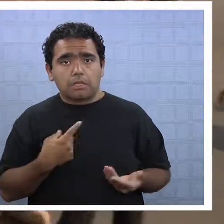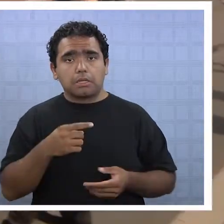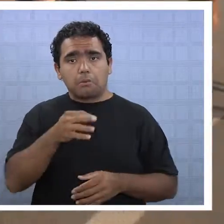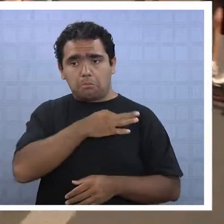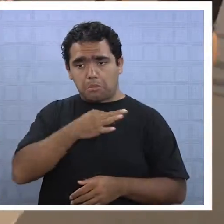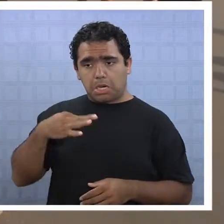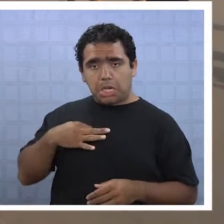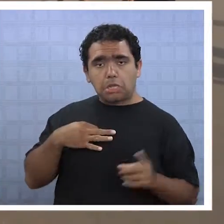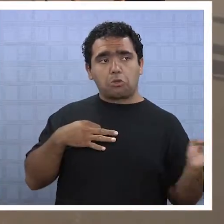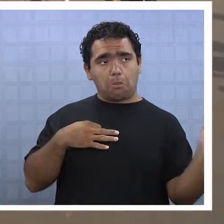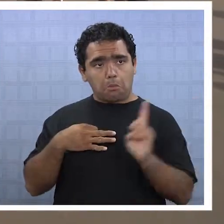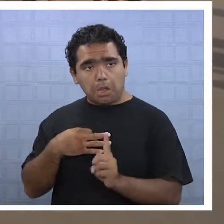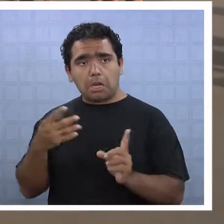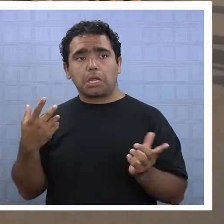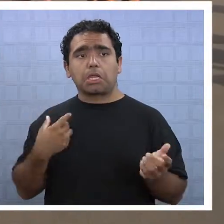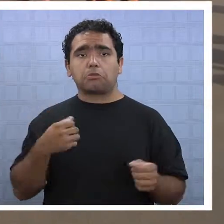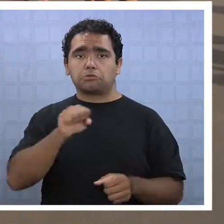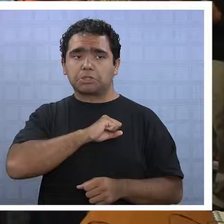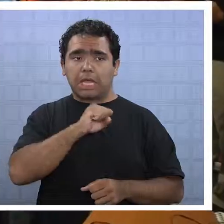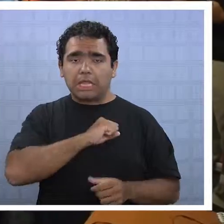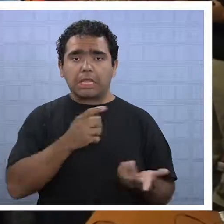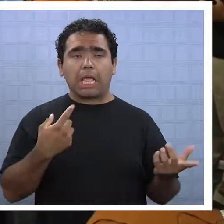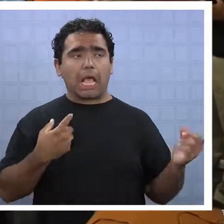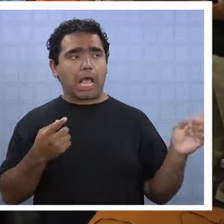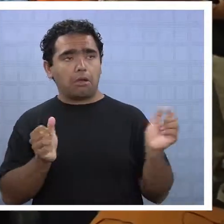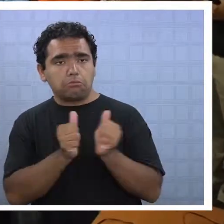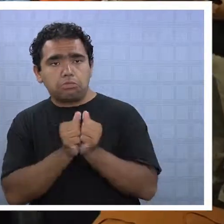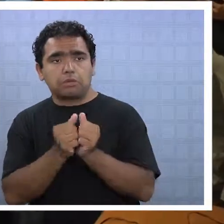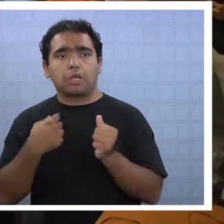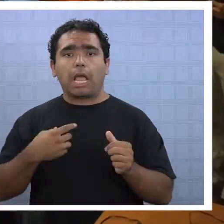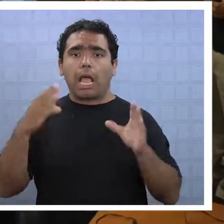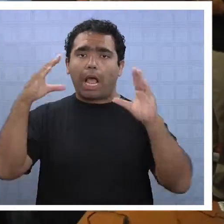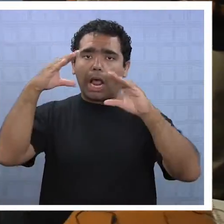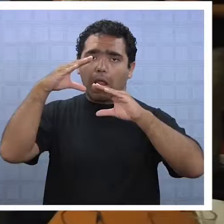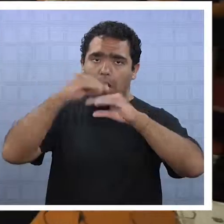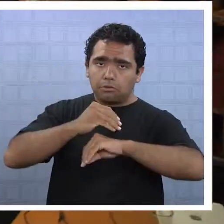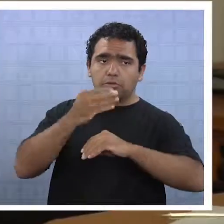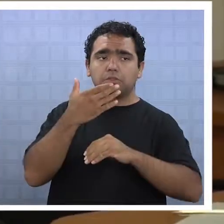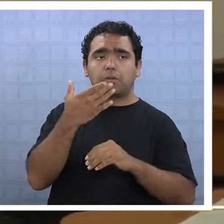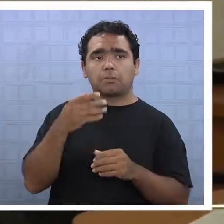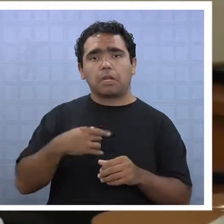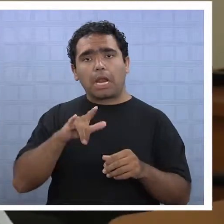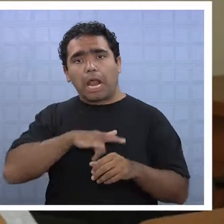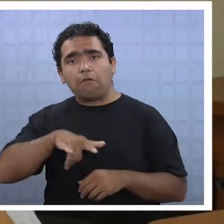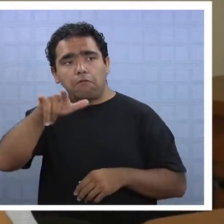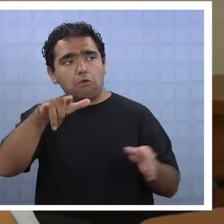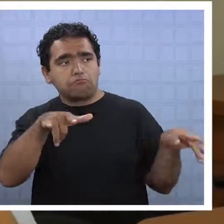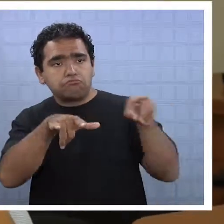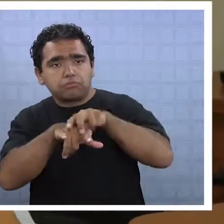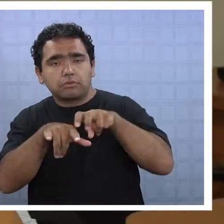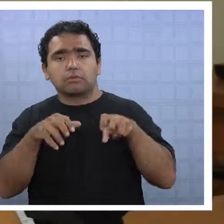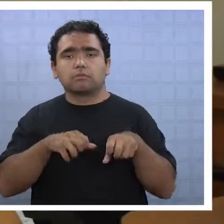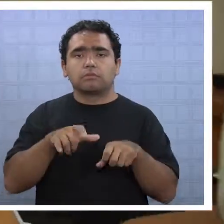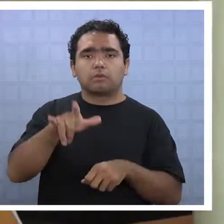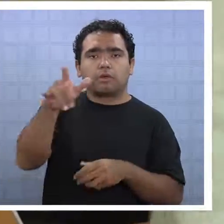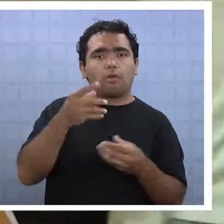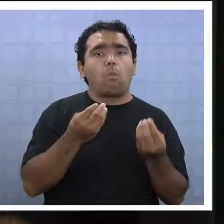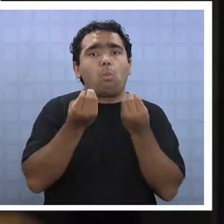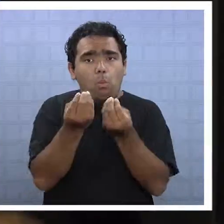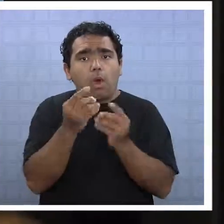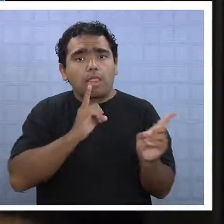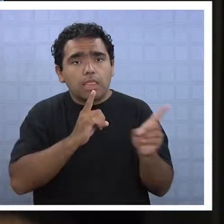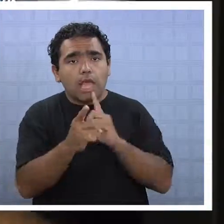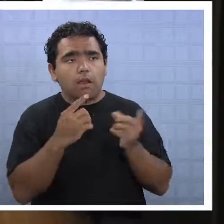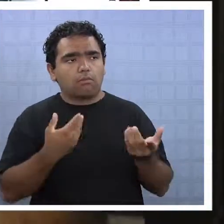acá, yo he estado con los ministros de Santiago. Es posible que a la noche esté con algún ministro y ve que el avión en cualquier minuto. O sea, hay un buen diálogo.